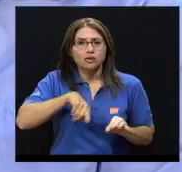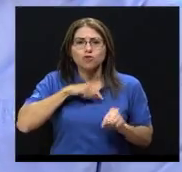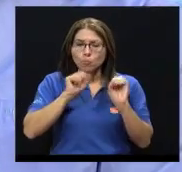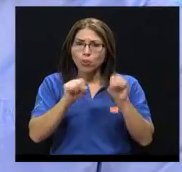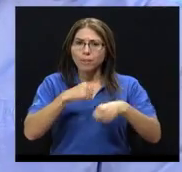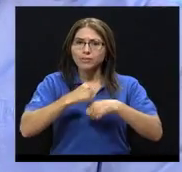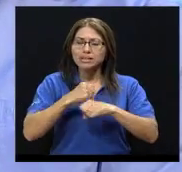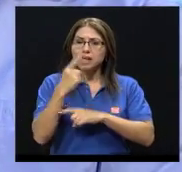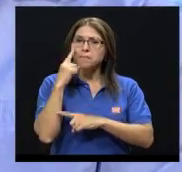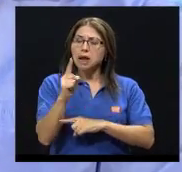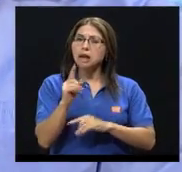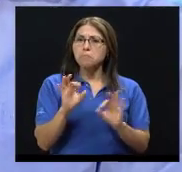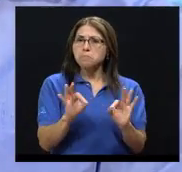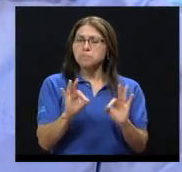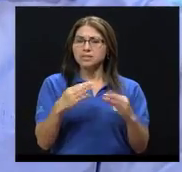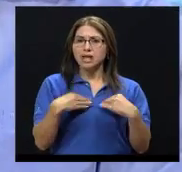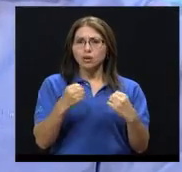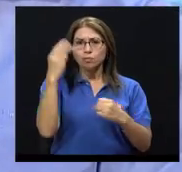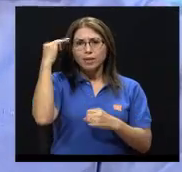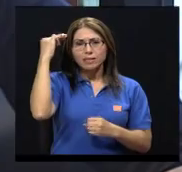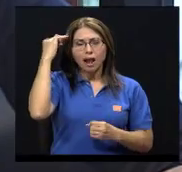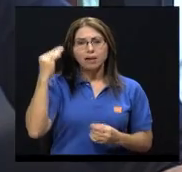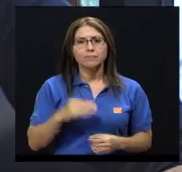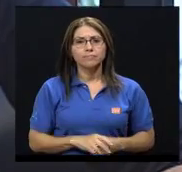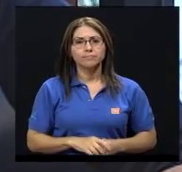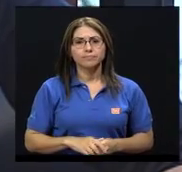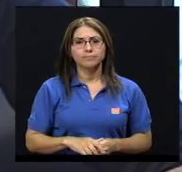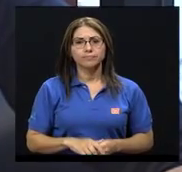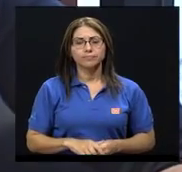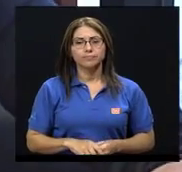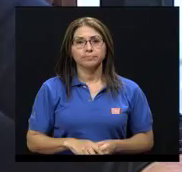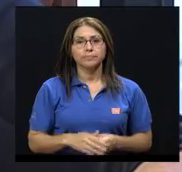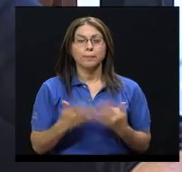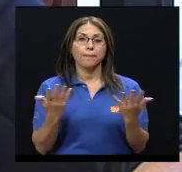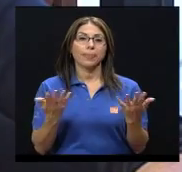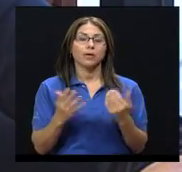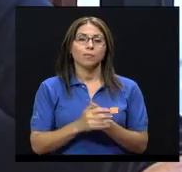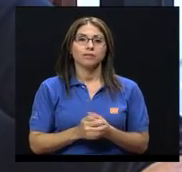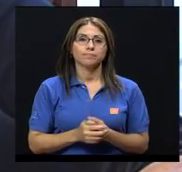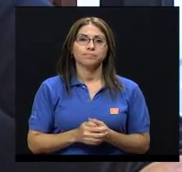haciendo para que nos lleve a una salud mental. Bueno,